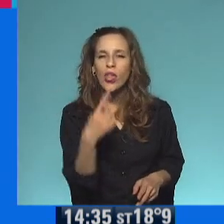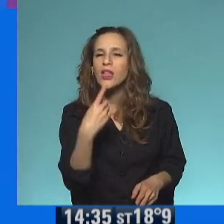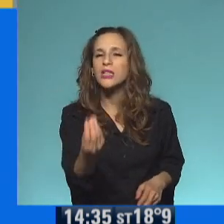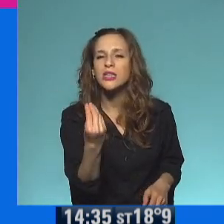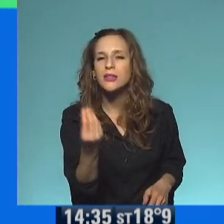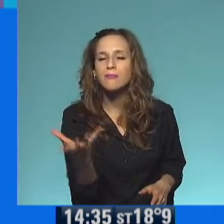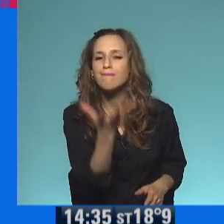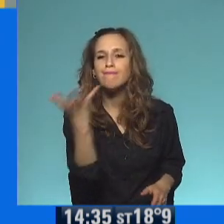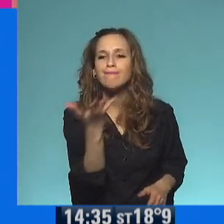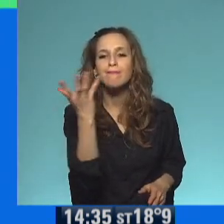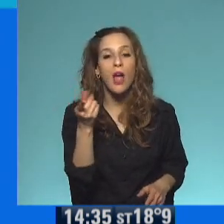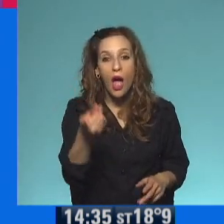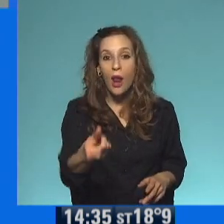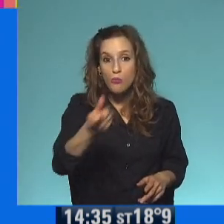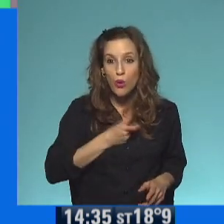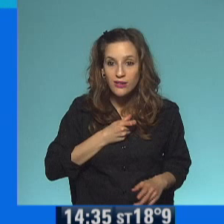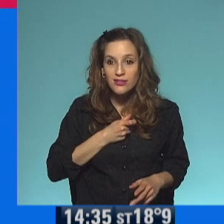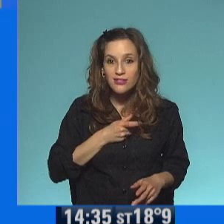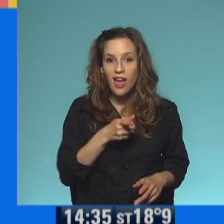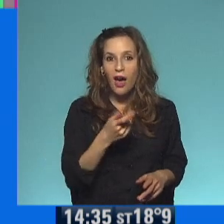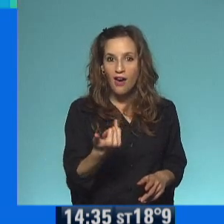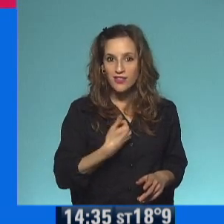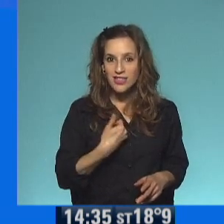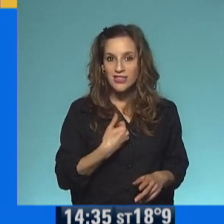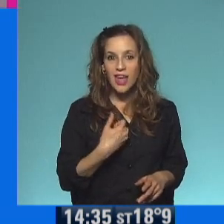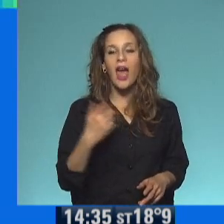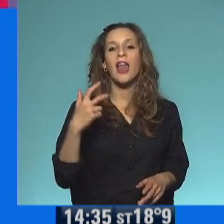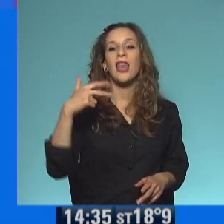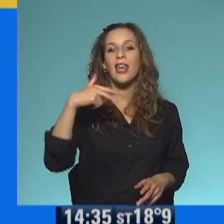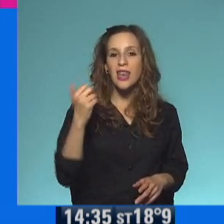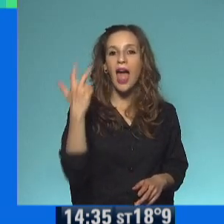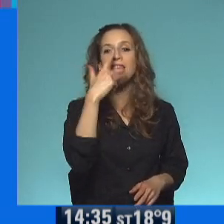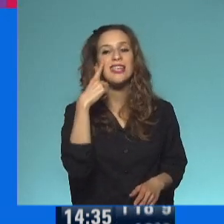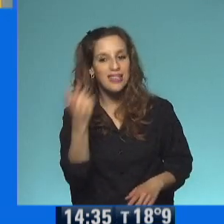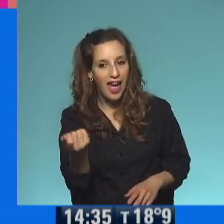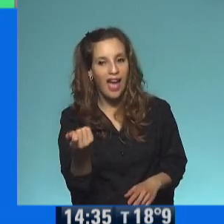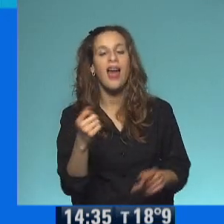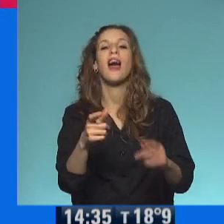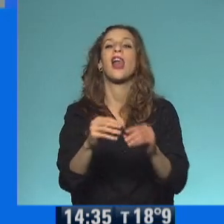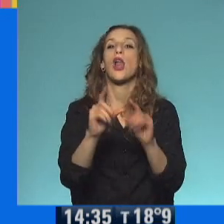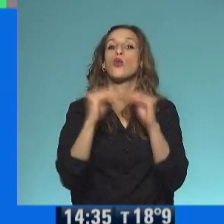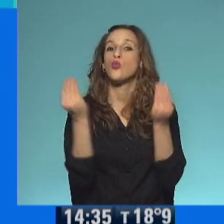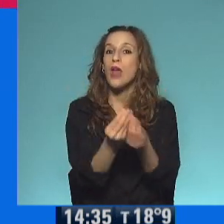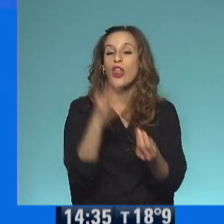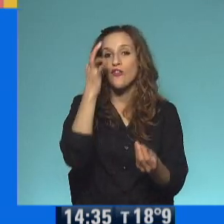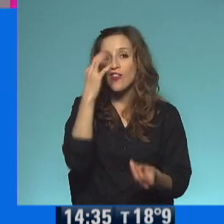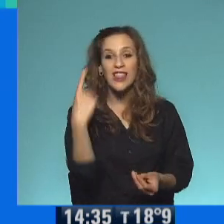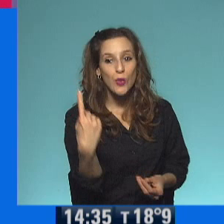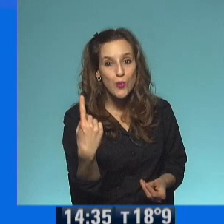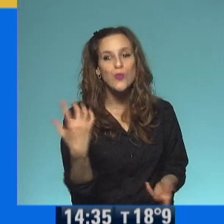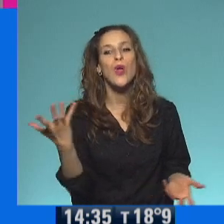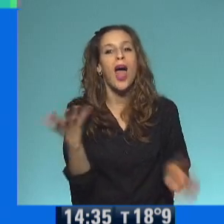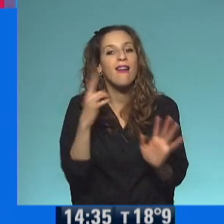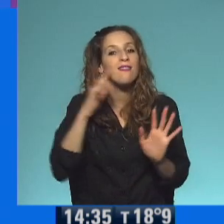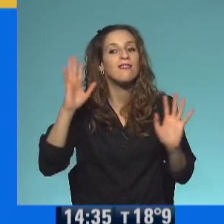¡Ay! ¡Ay, ay, ay! La respuesta. La respuesta correcta. ¡Naya! El veintiuno dice que es. ¡Naya! Lo vamos ahora. Le vamos a